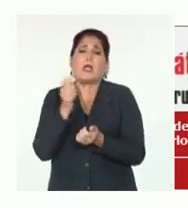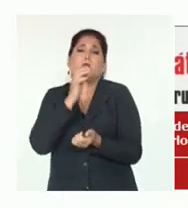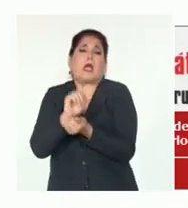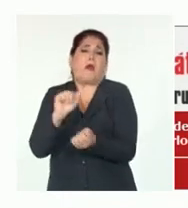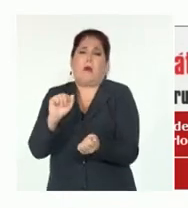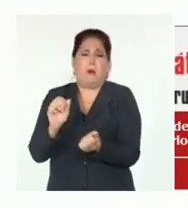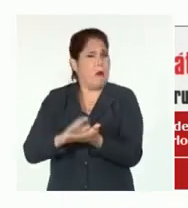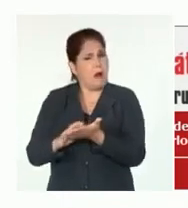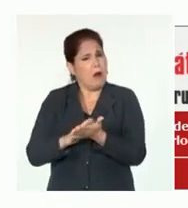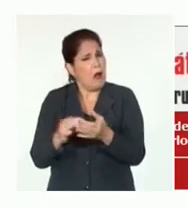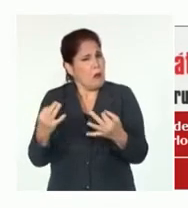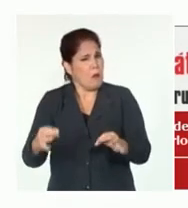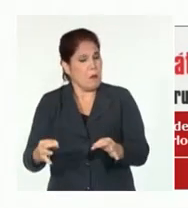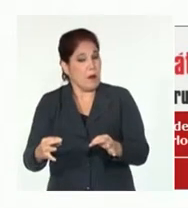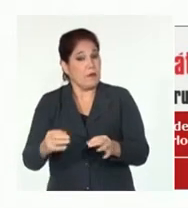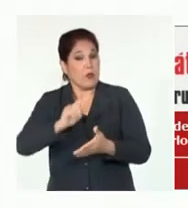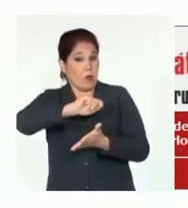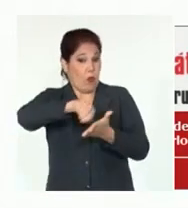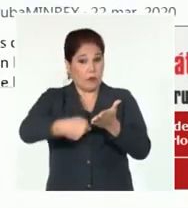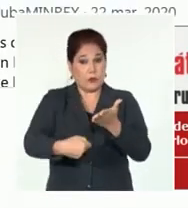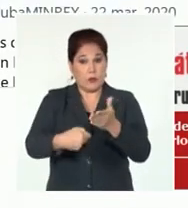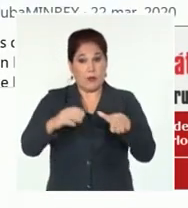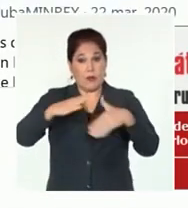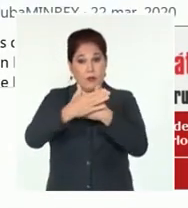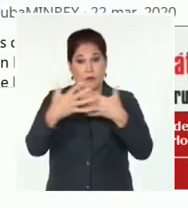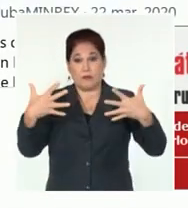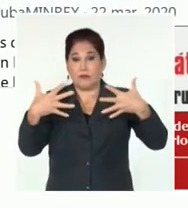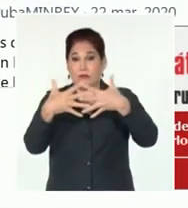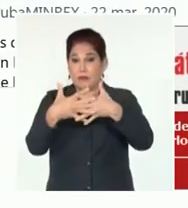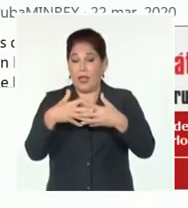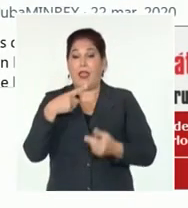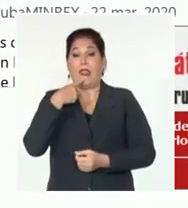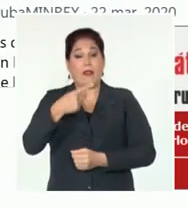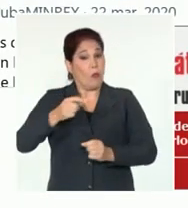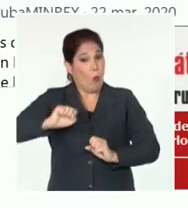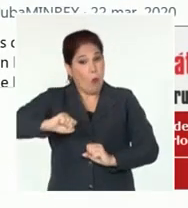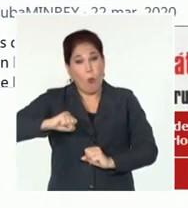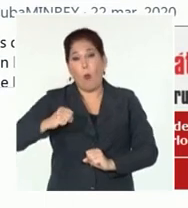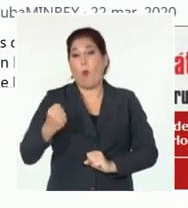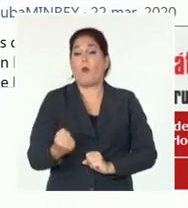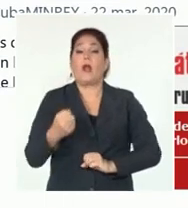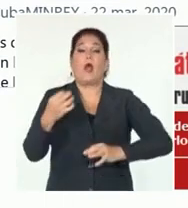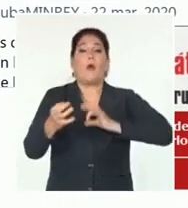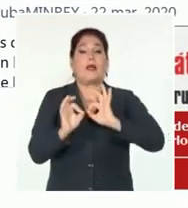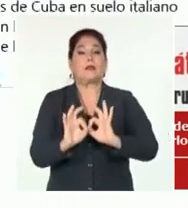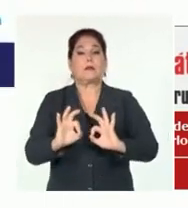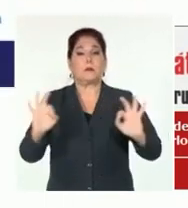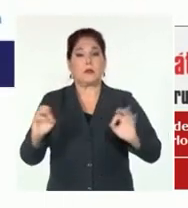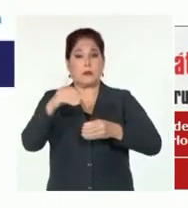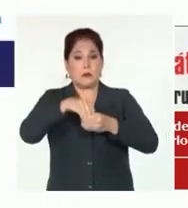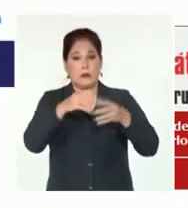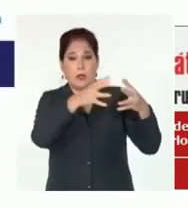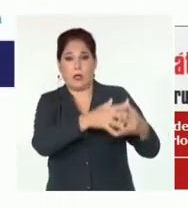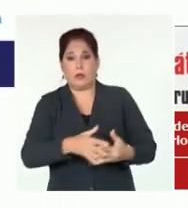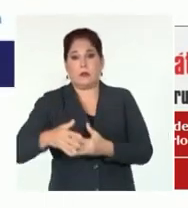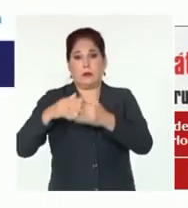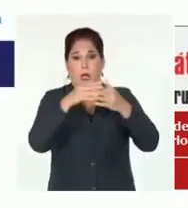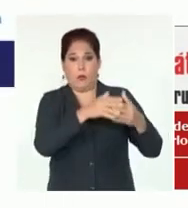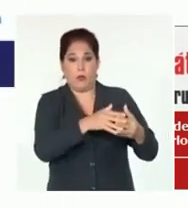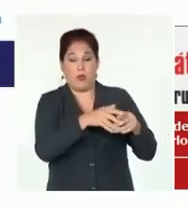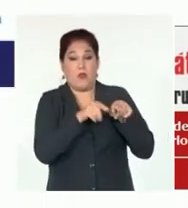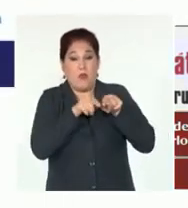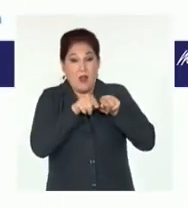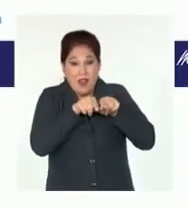La Convención de Viena sobre Relaciones Diplomáticas establece como obligación especial de los Estados Unidos como Estado receptor